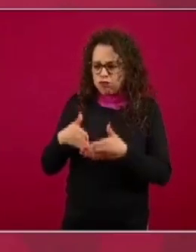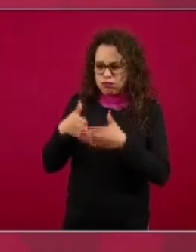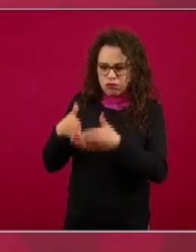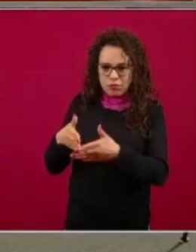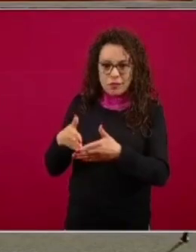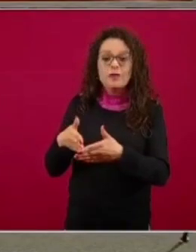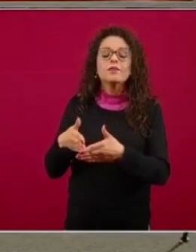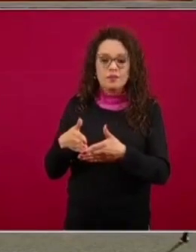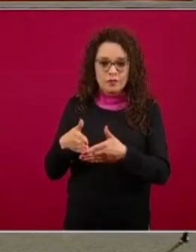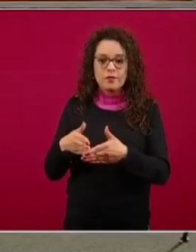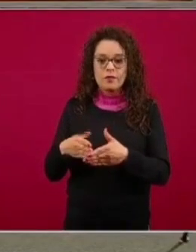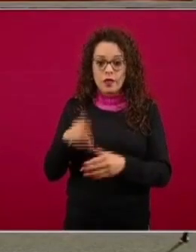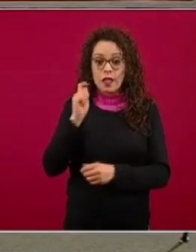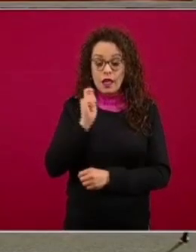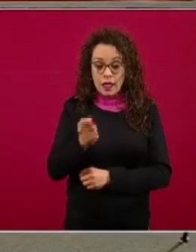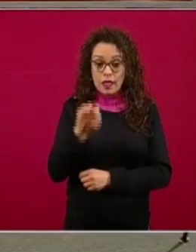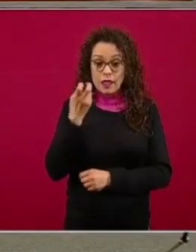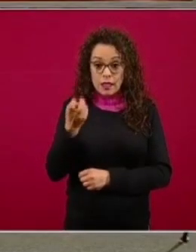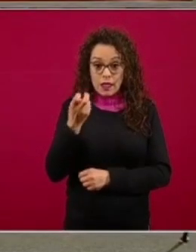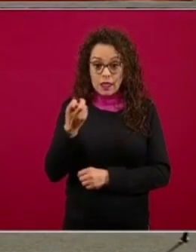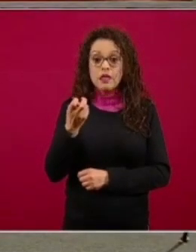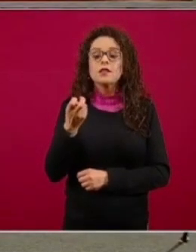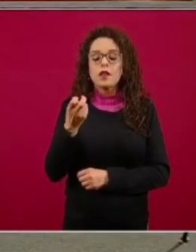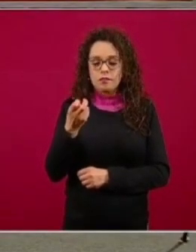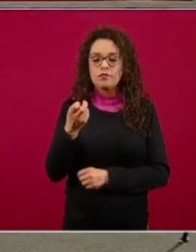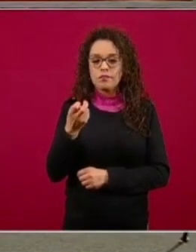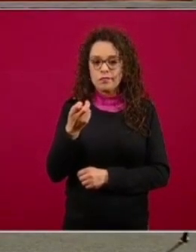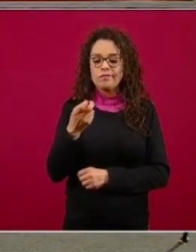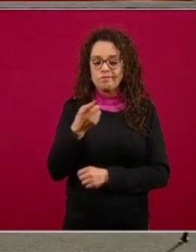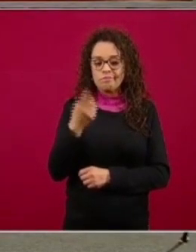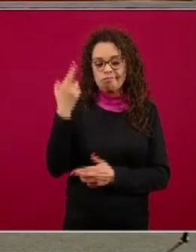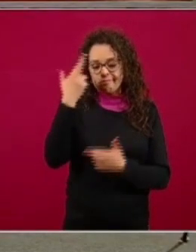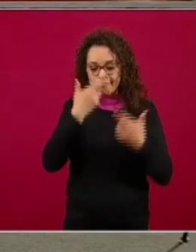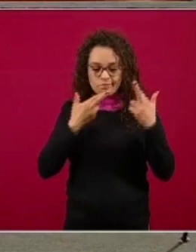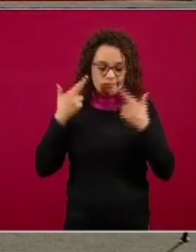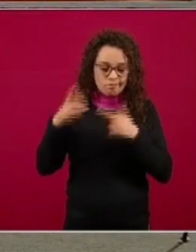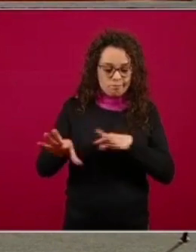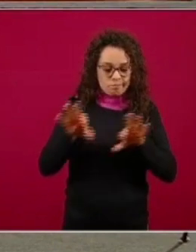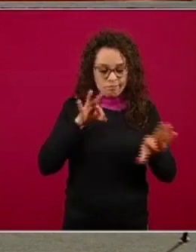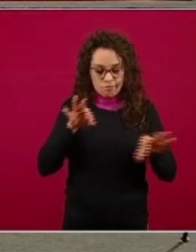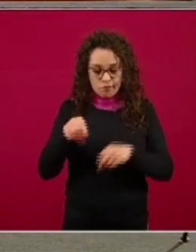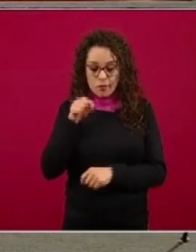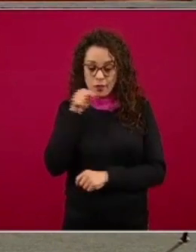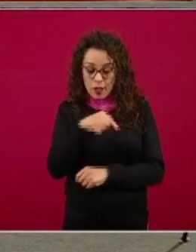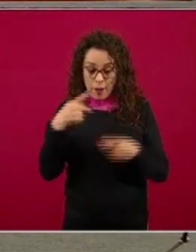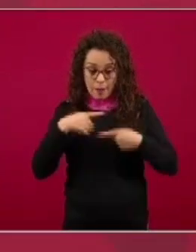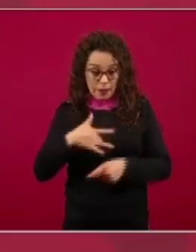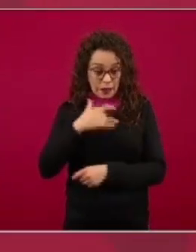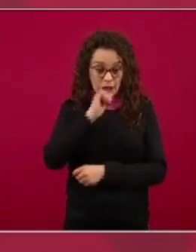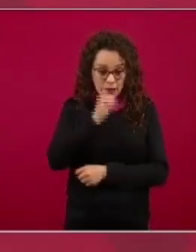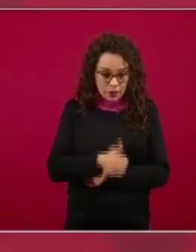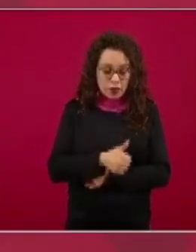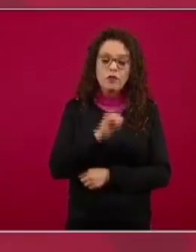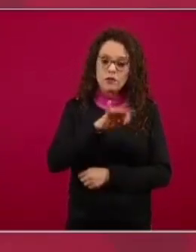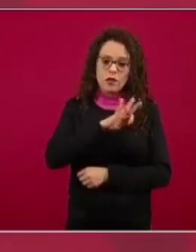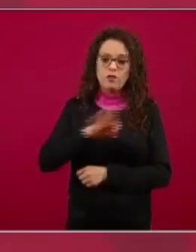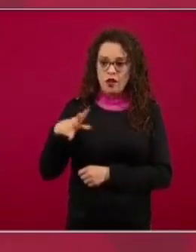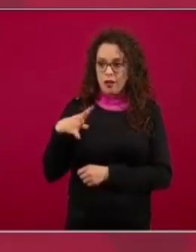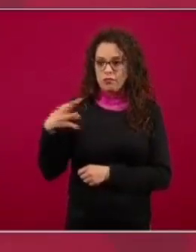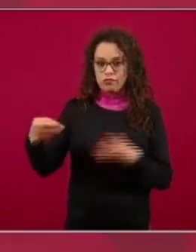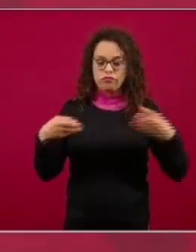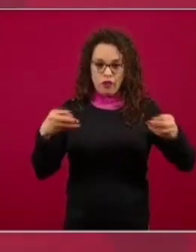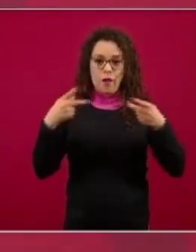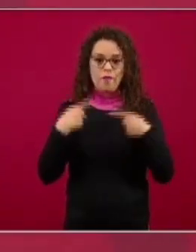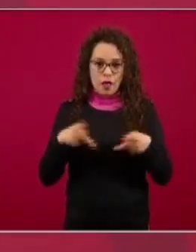hecho algunas inferencias sobre el papel de los asintomáticos como posibles transmisores y en general se ha considerado que